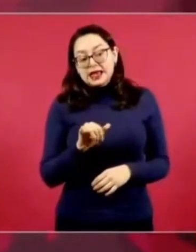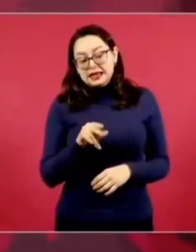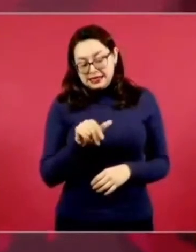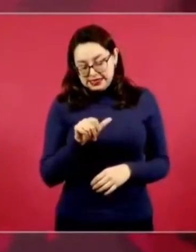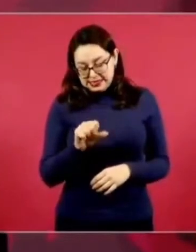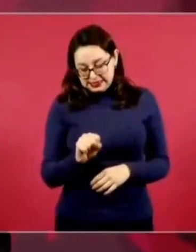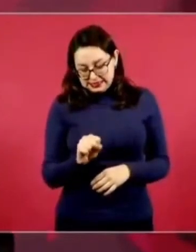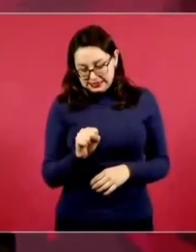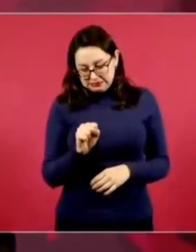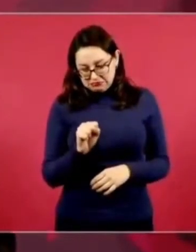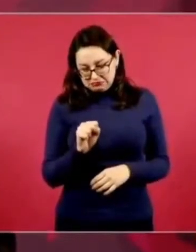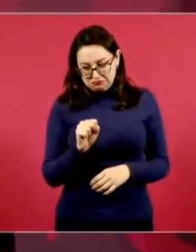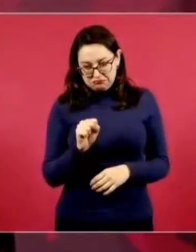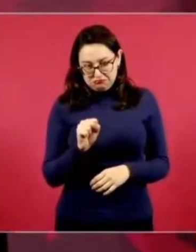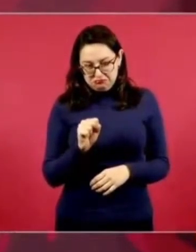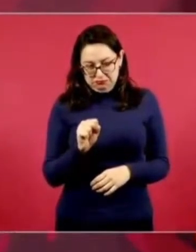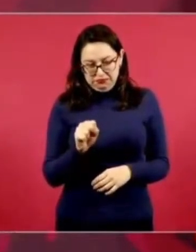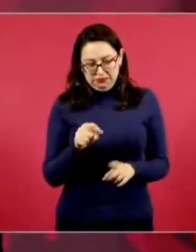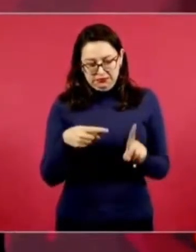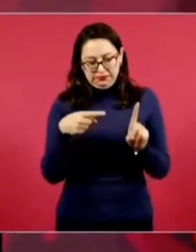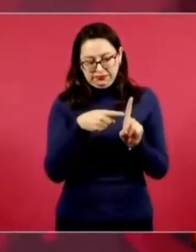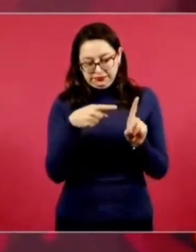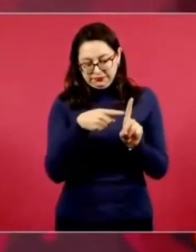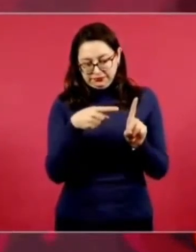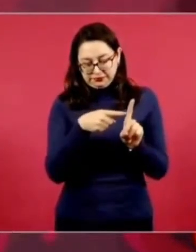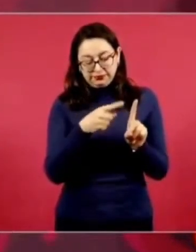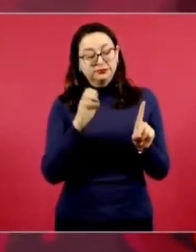el expresidente,